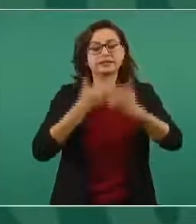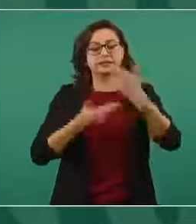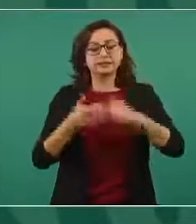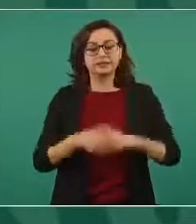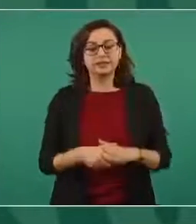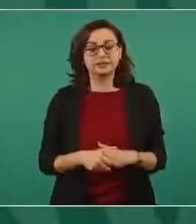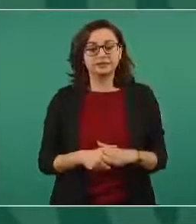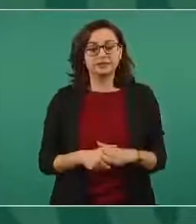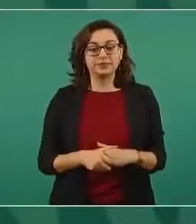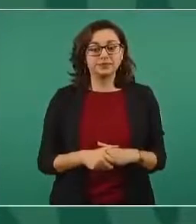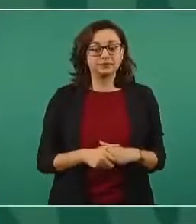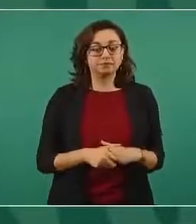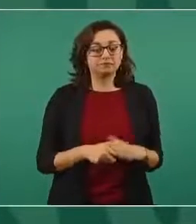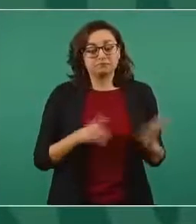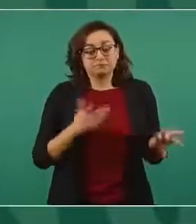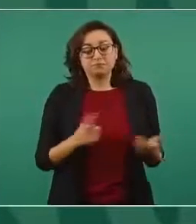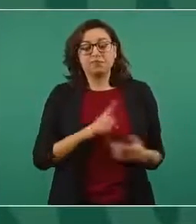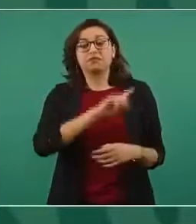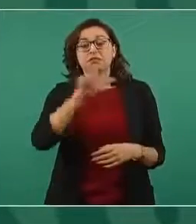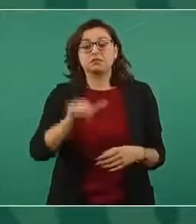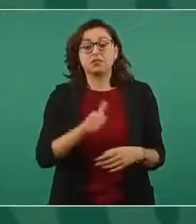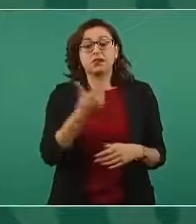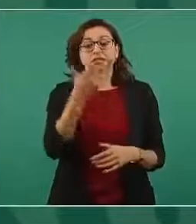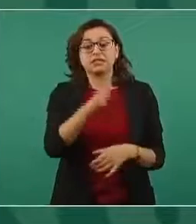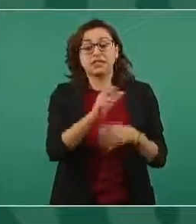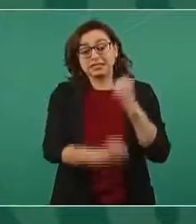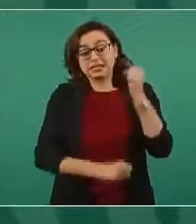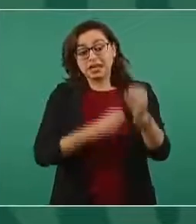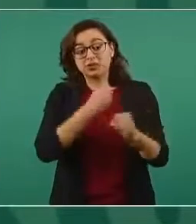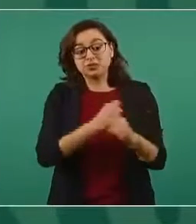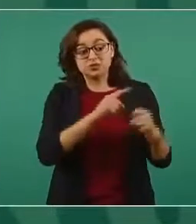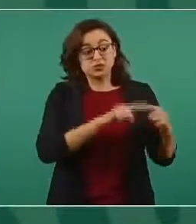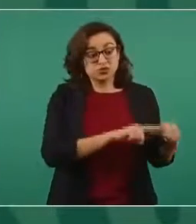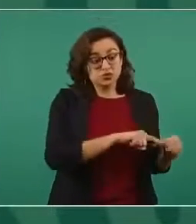Diez años después hicieron lo mismo,